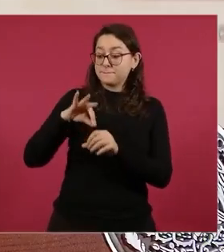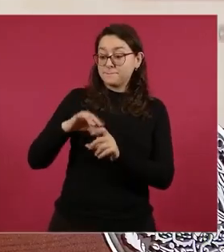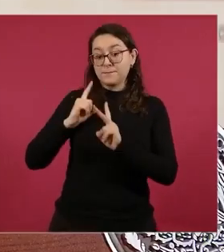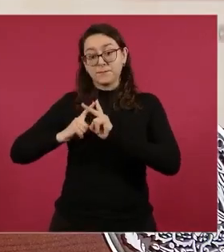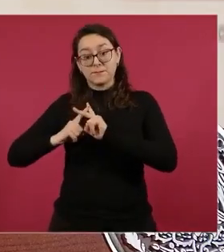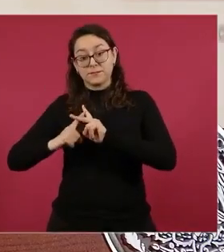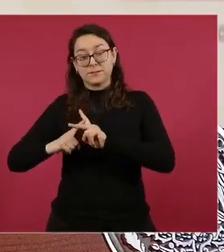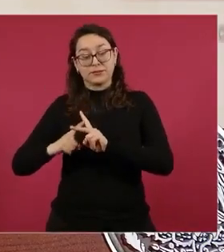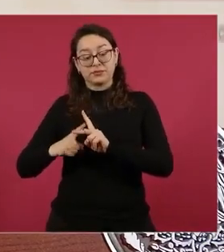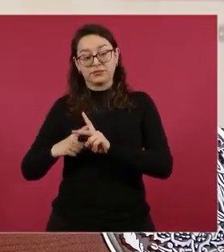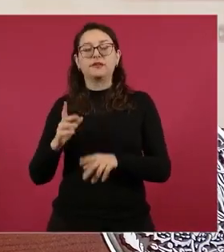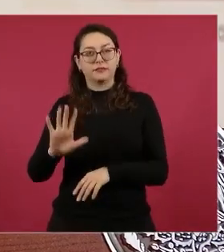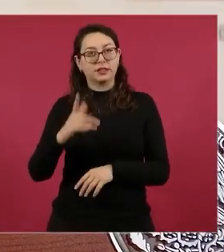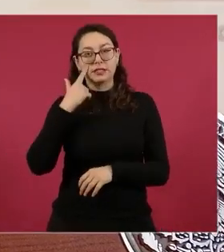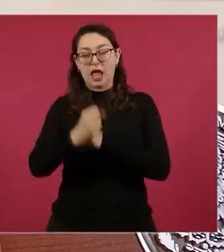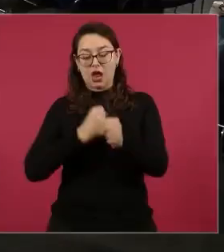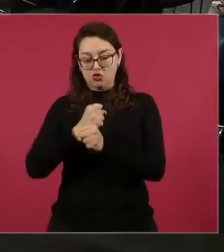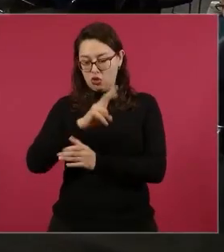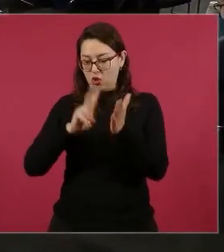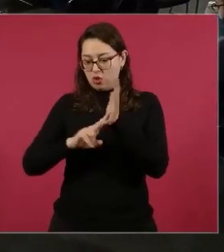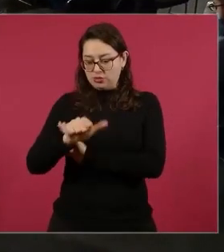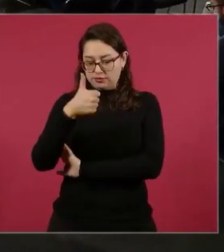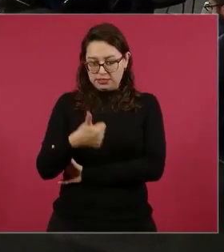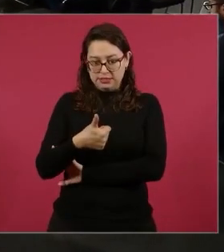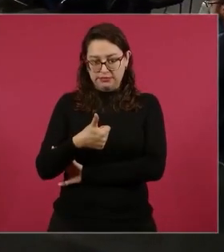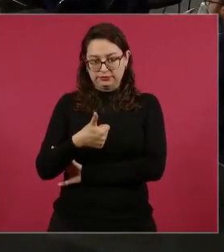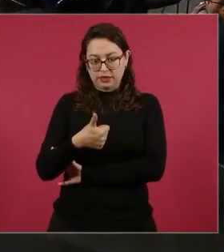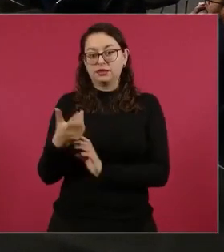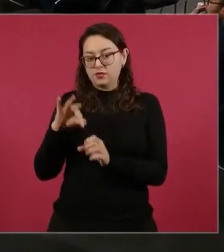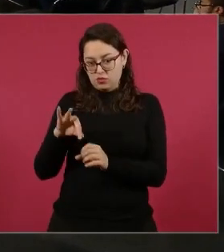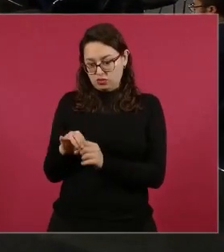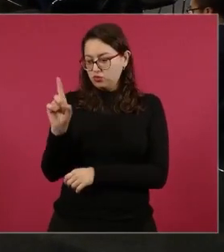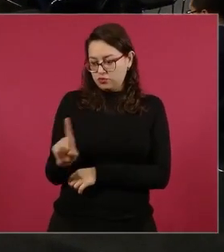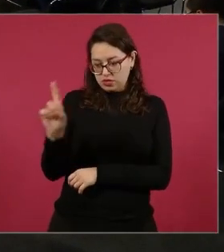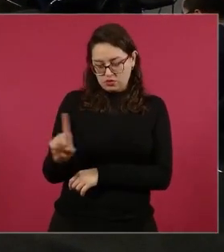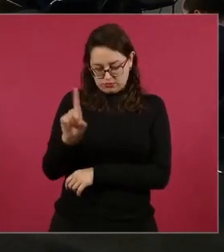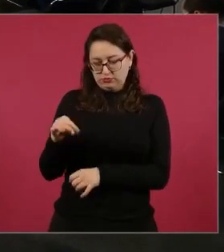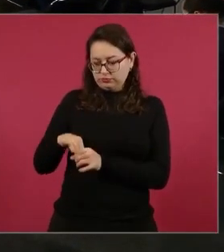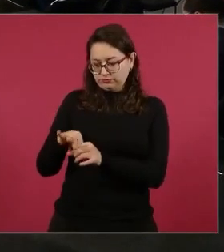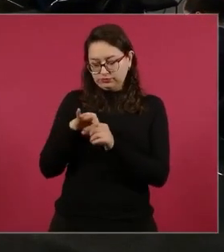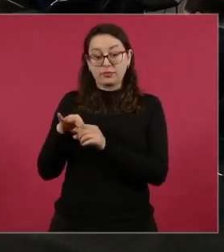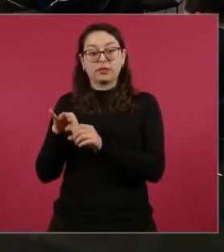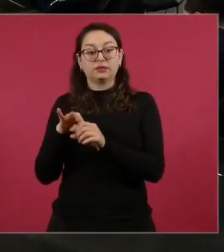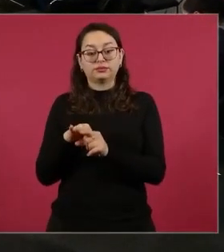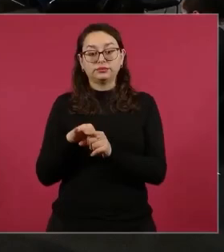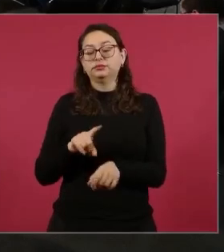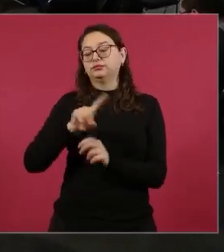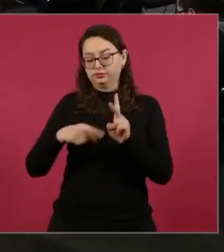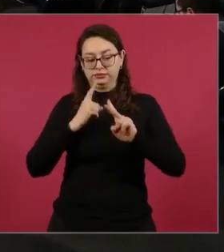un miércoles de elección del 2006 desde luego fue el domingo y ahí en el prep